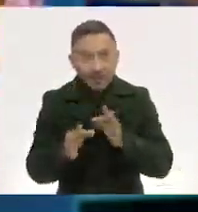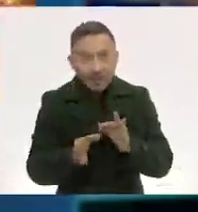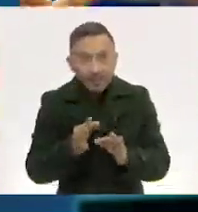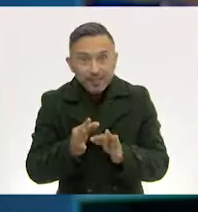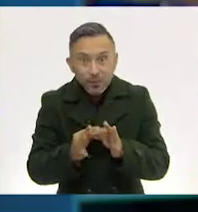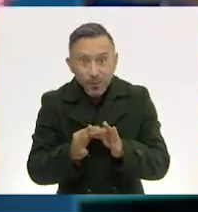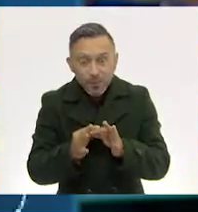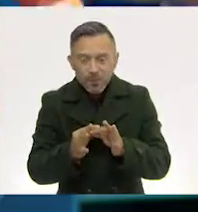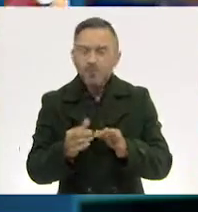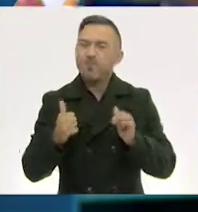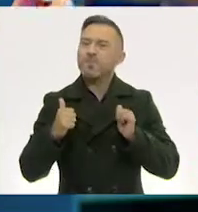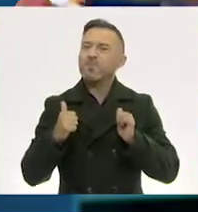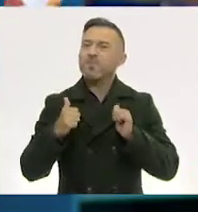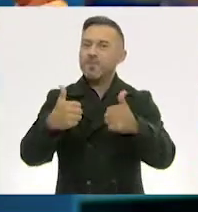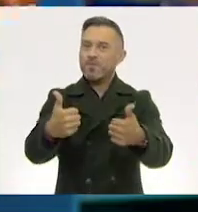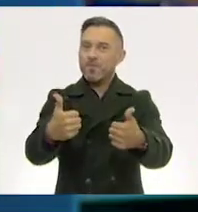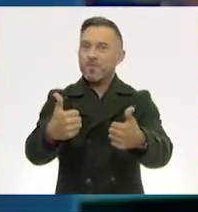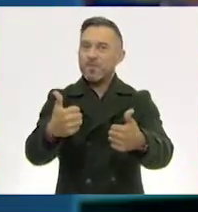¡Muy bien!